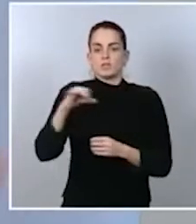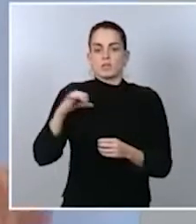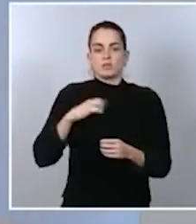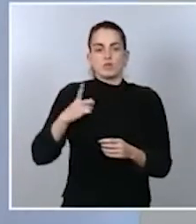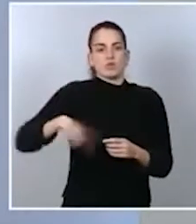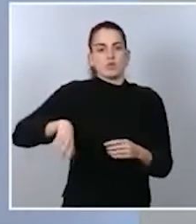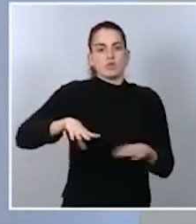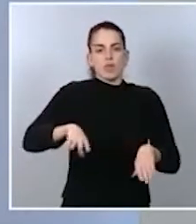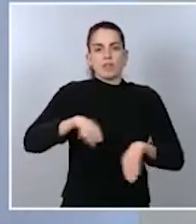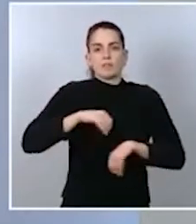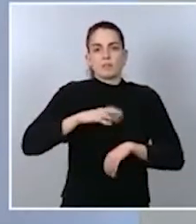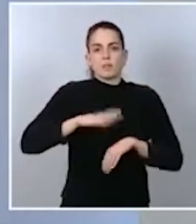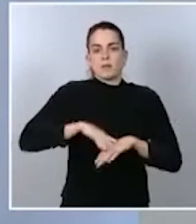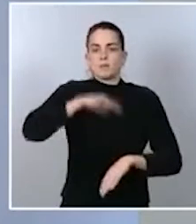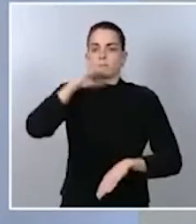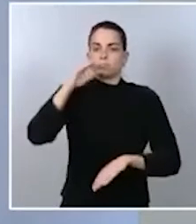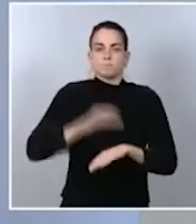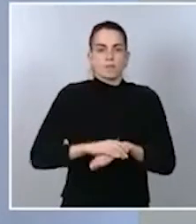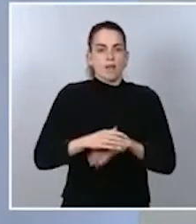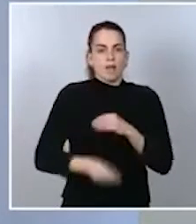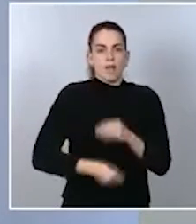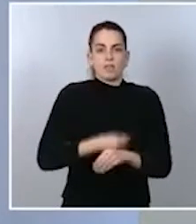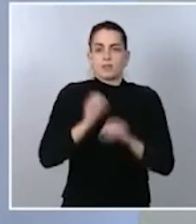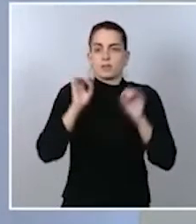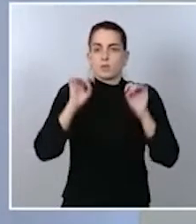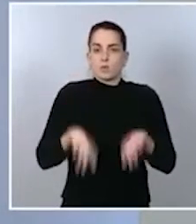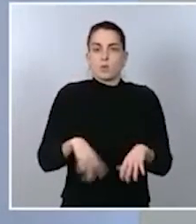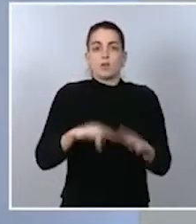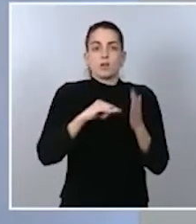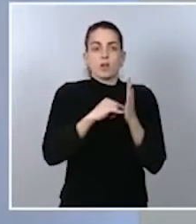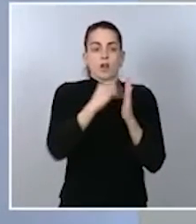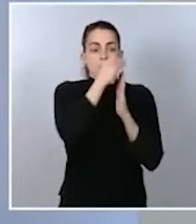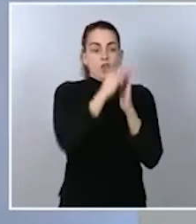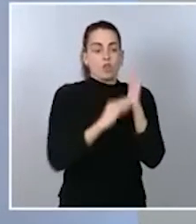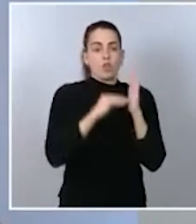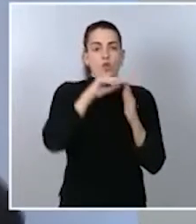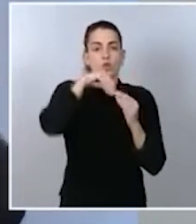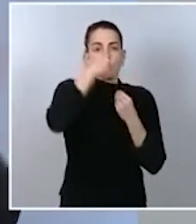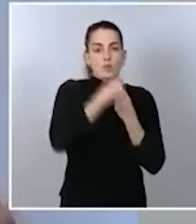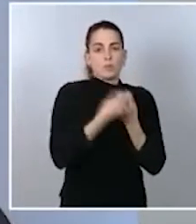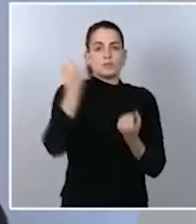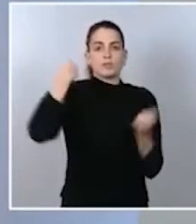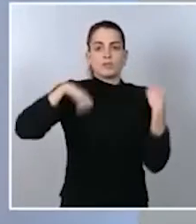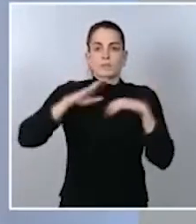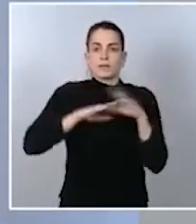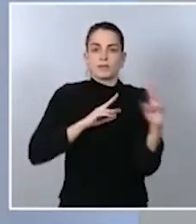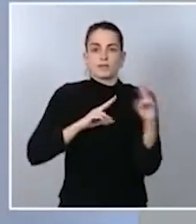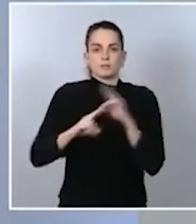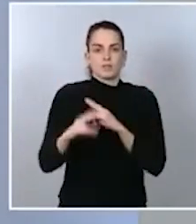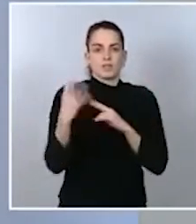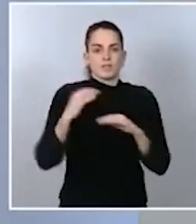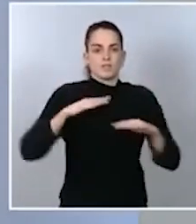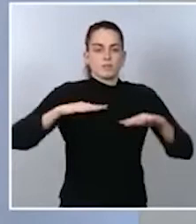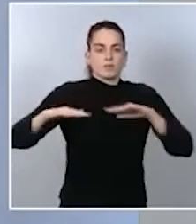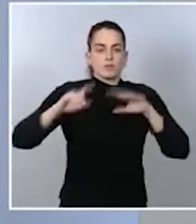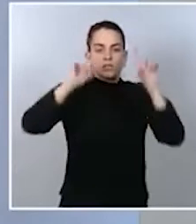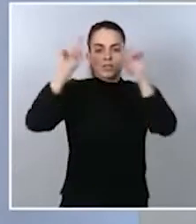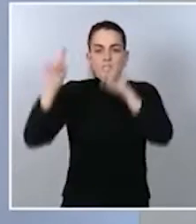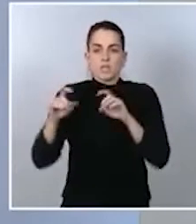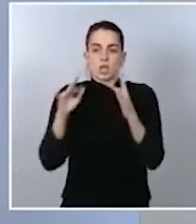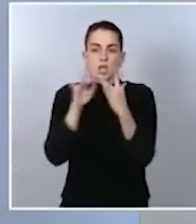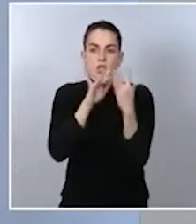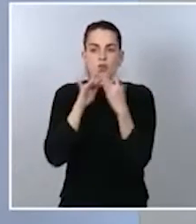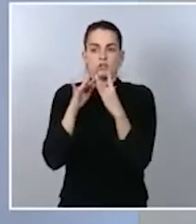en el ámbito del documento de actuaciones de respuesta y reduciendo básicamente la movilidad de los contactos. Esto es lo que hay que hacer ahora